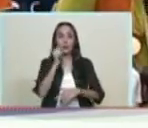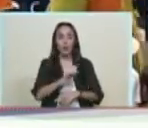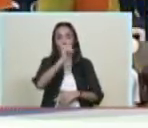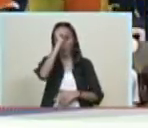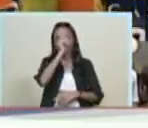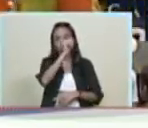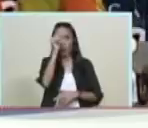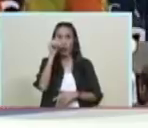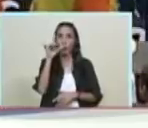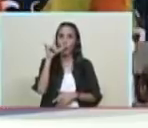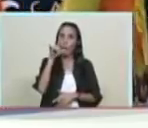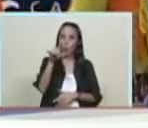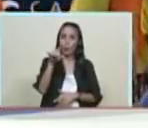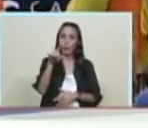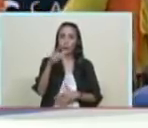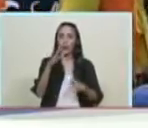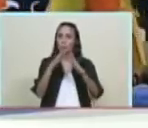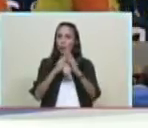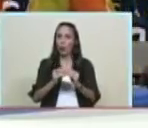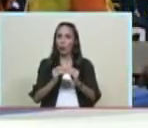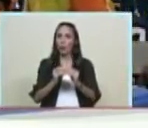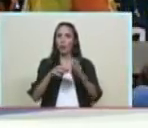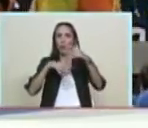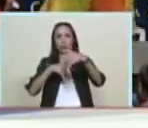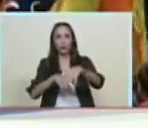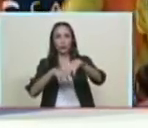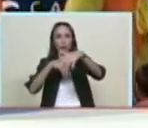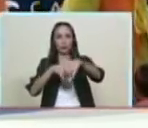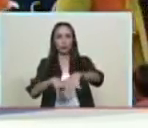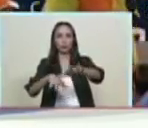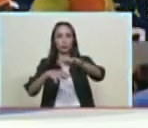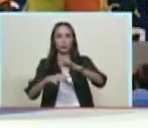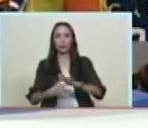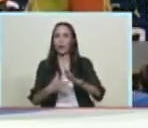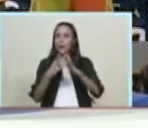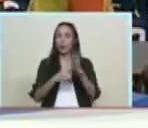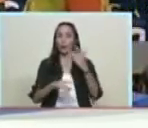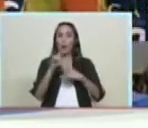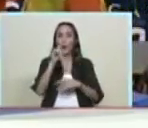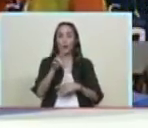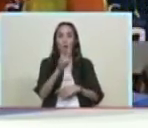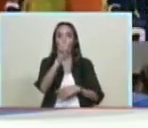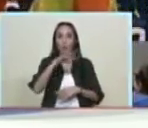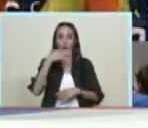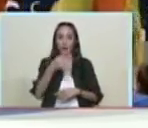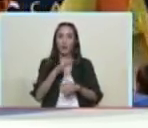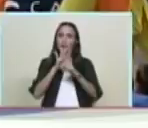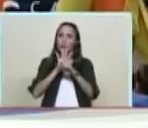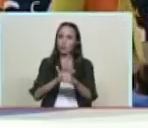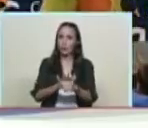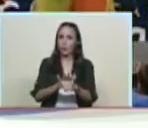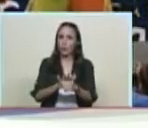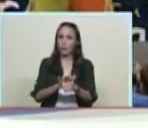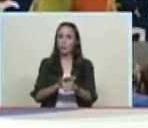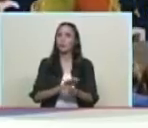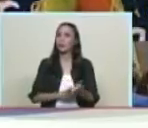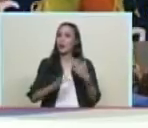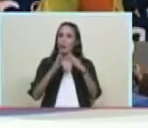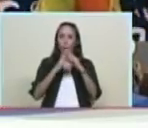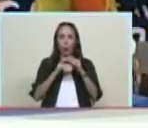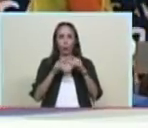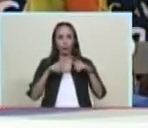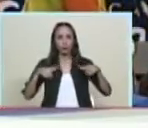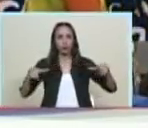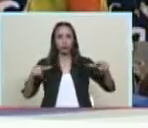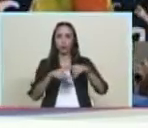sábado, domingo, lunes y ¿cómo va ser lo de las carrozas? la carroza va a ser el lunes a las 2 de la tarde en el Paseo de los Próseres vamos a estar allí